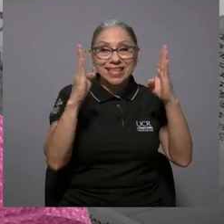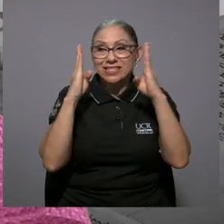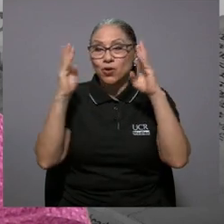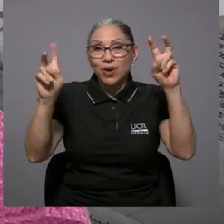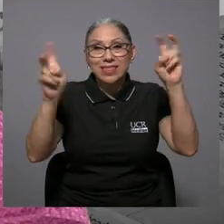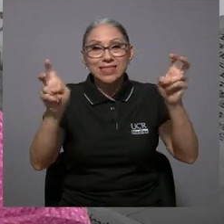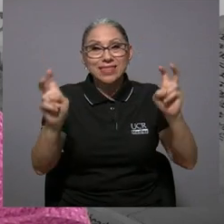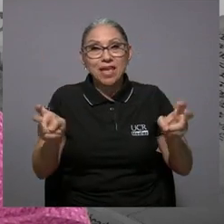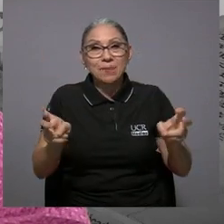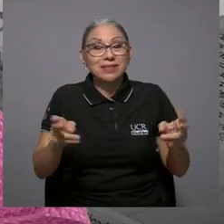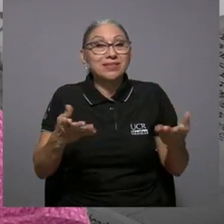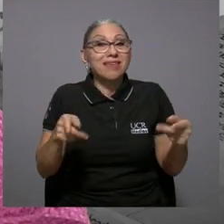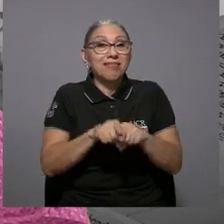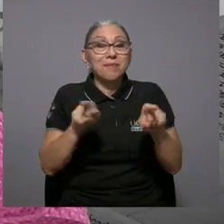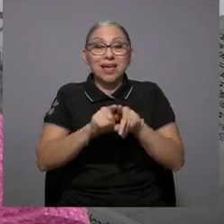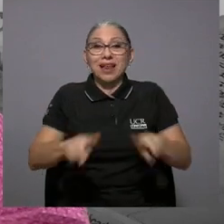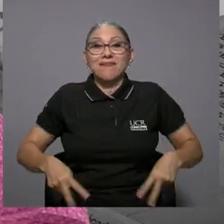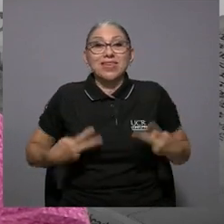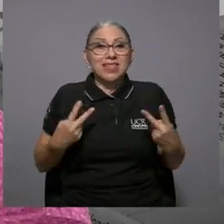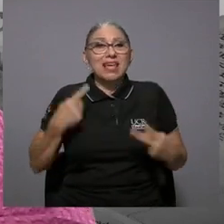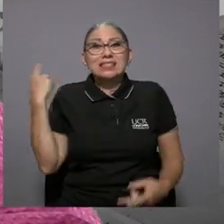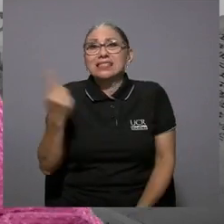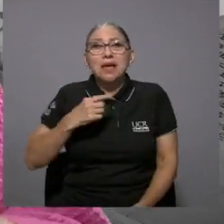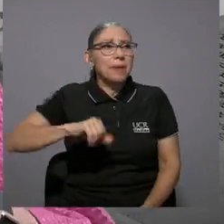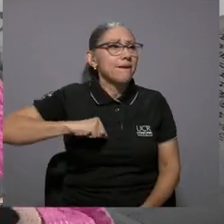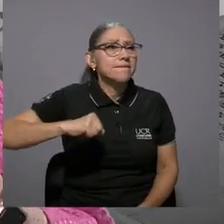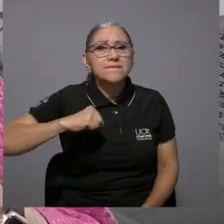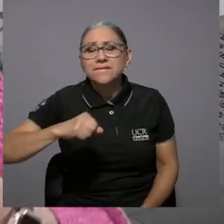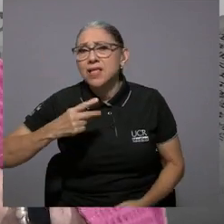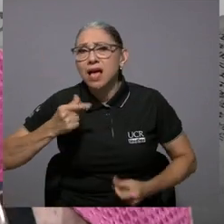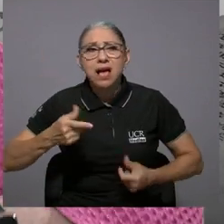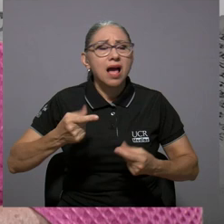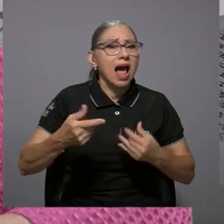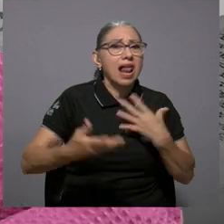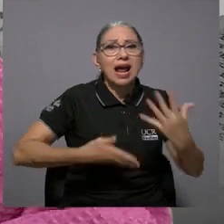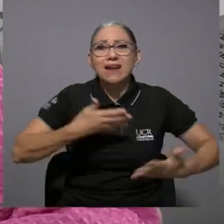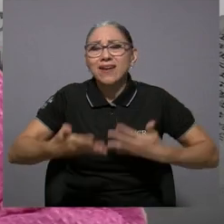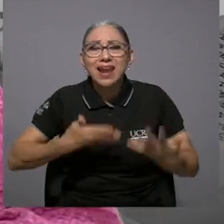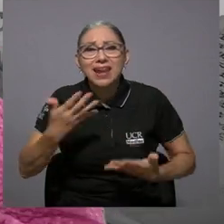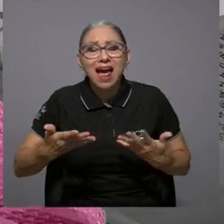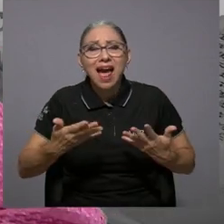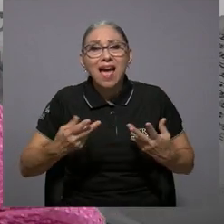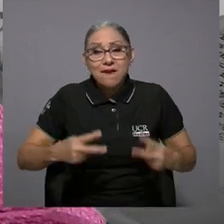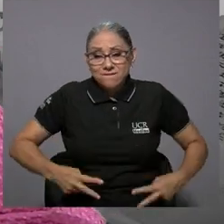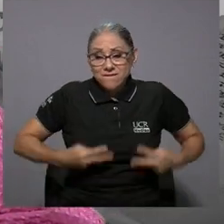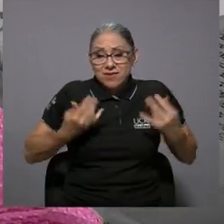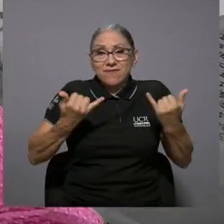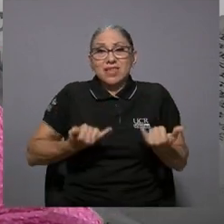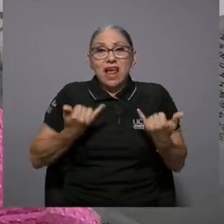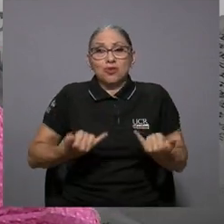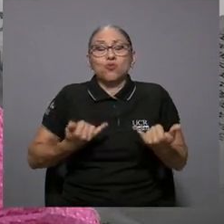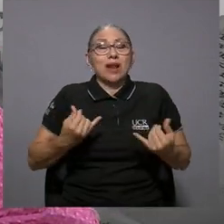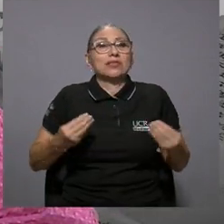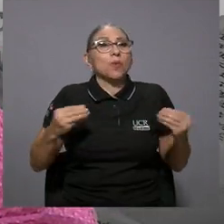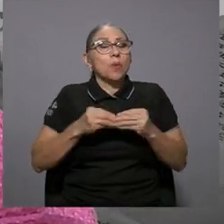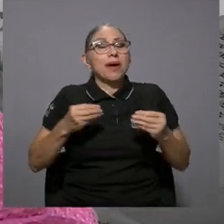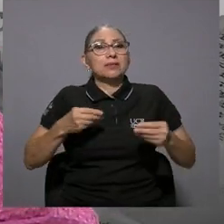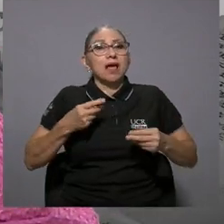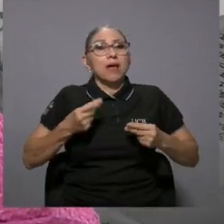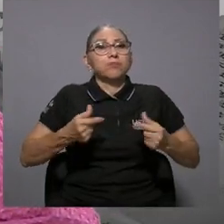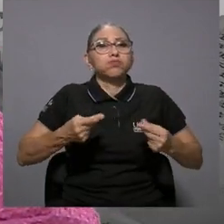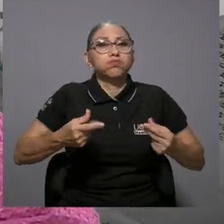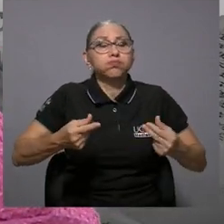diferentes temas y a la misma vida esa carrera constante esa vertiginosidad del vivir